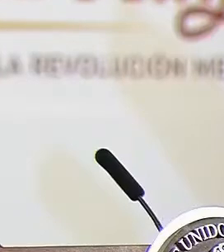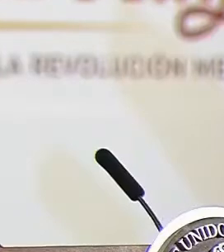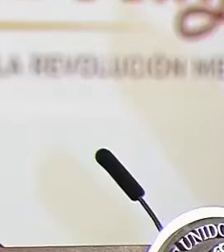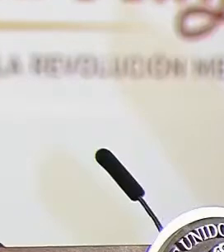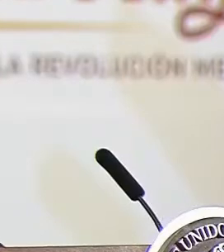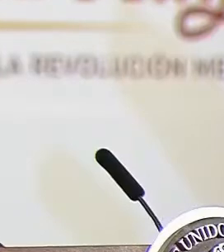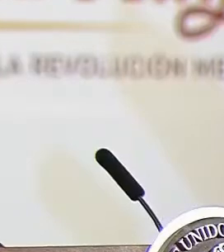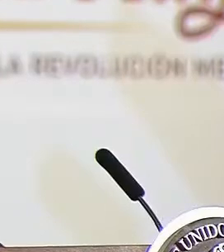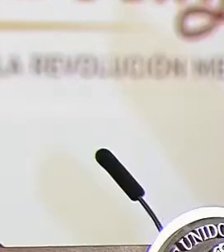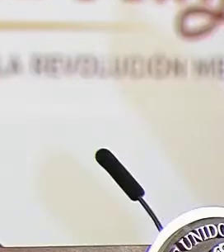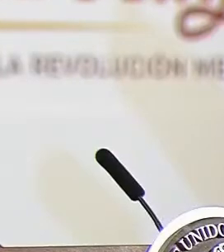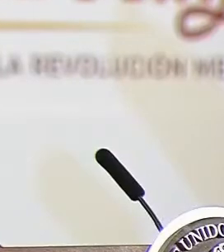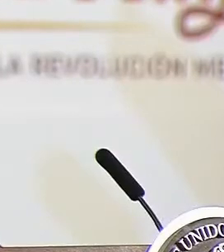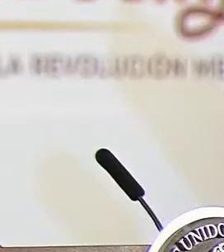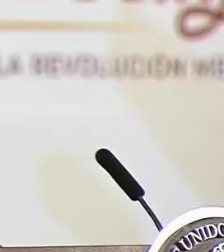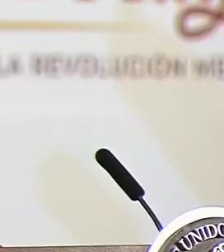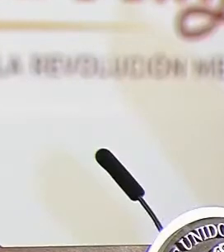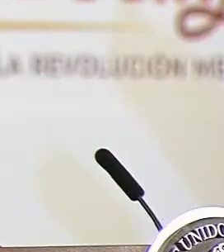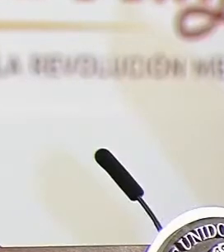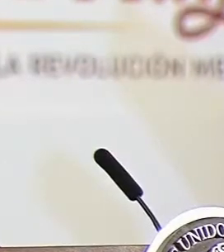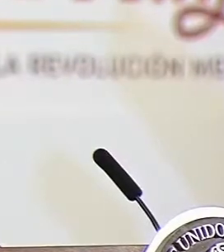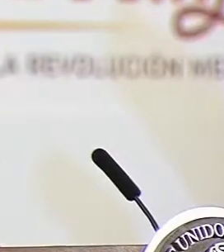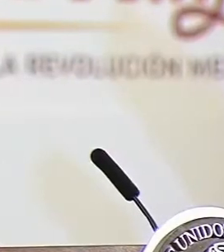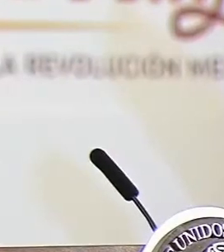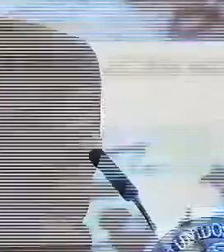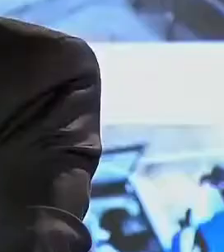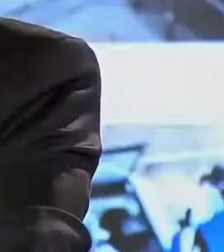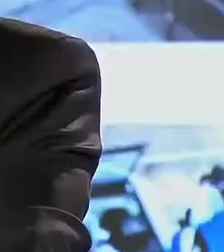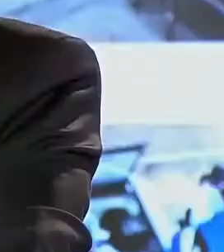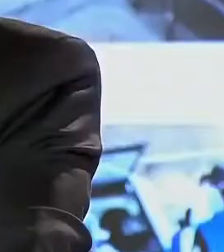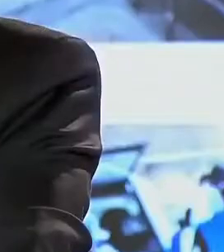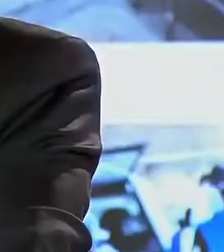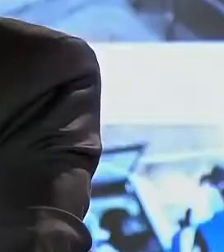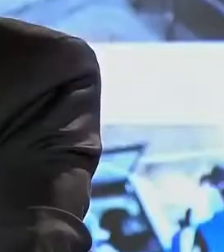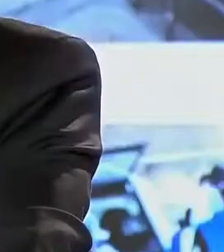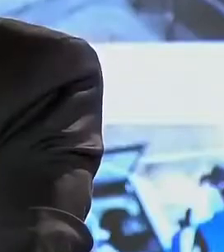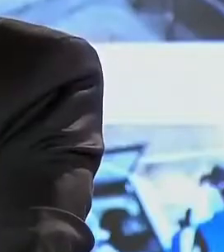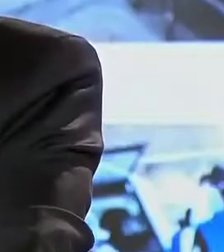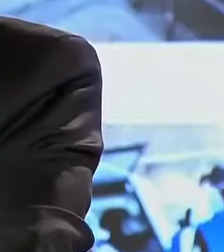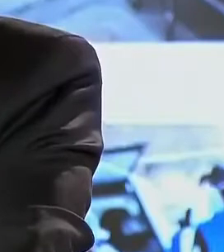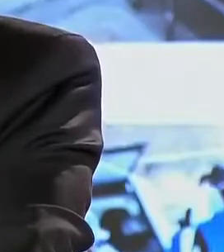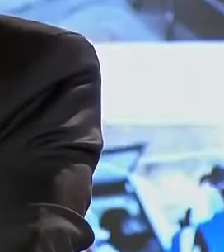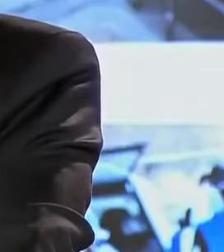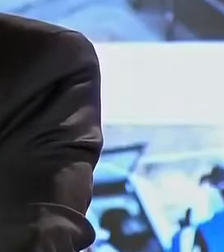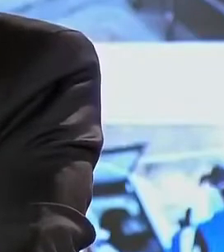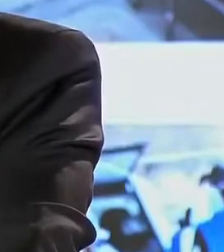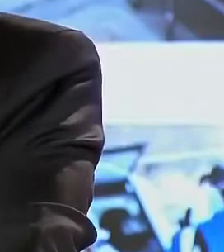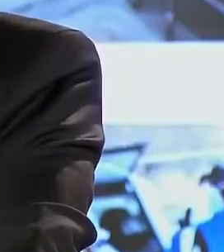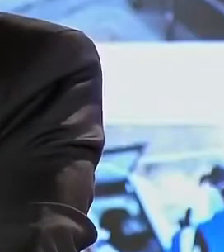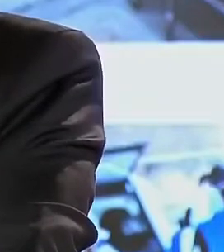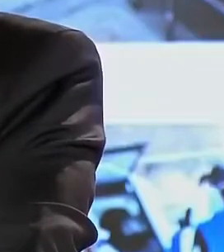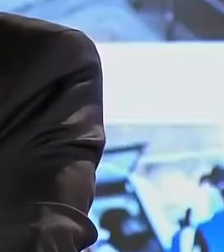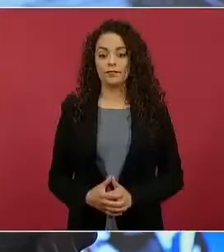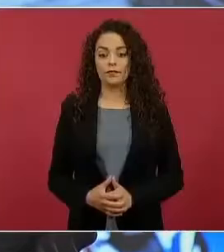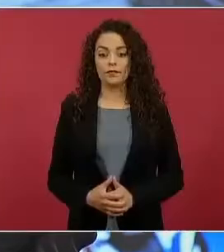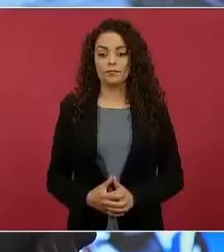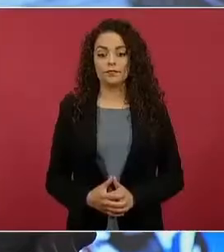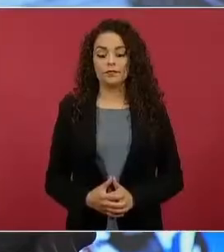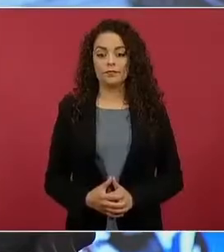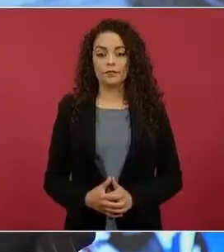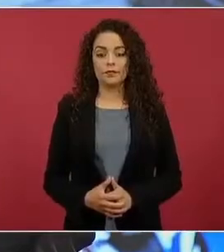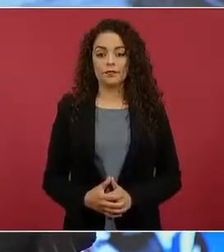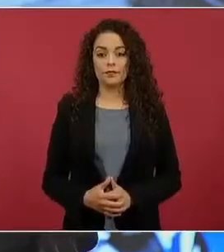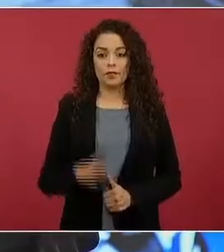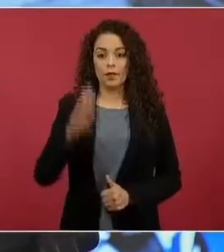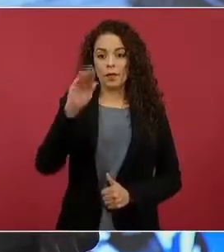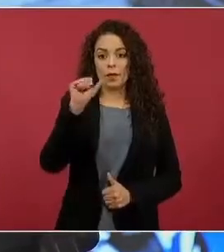tribunales hasta municipios por el manejo de las fosas comunes en los cementerios. No hay una base de datos genética